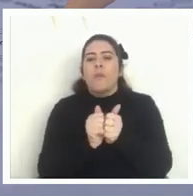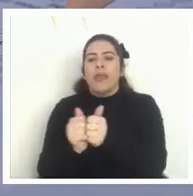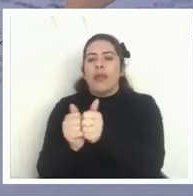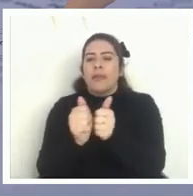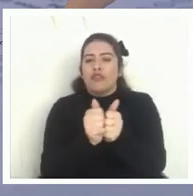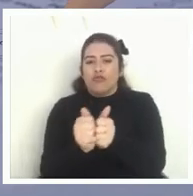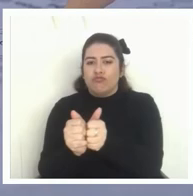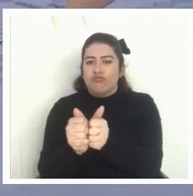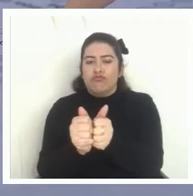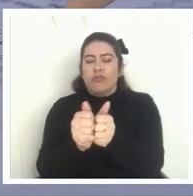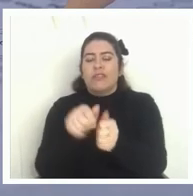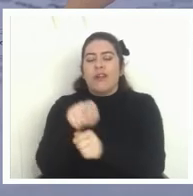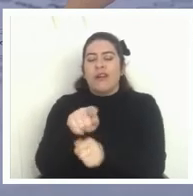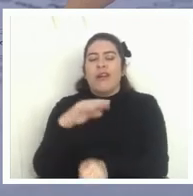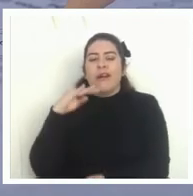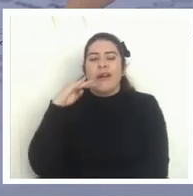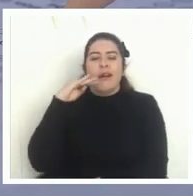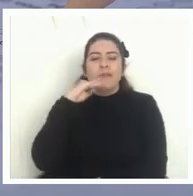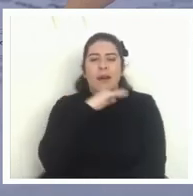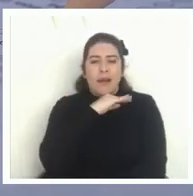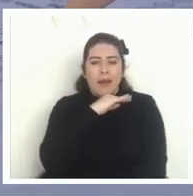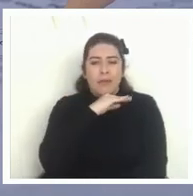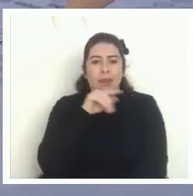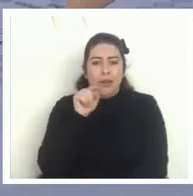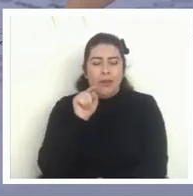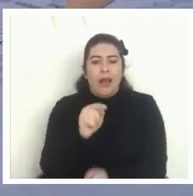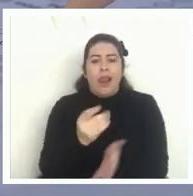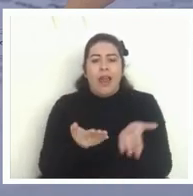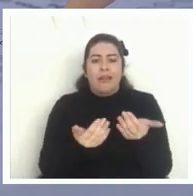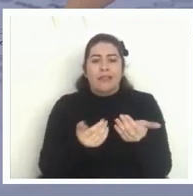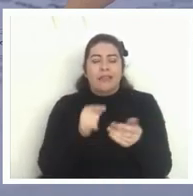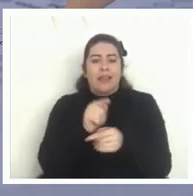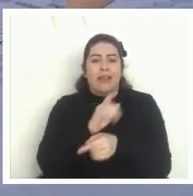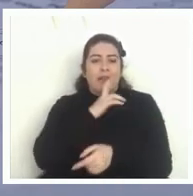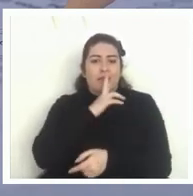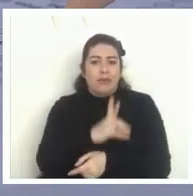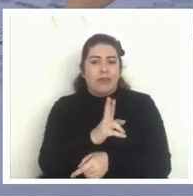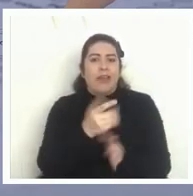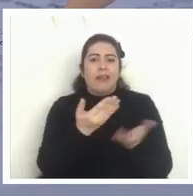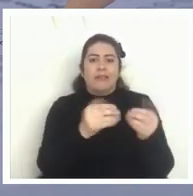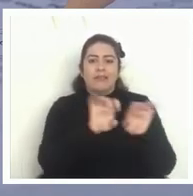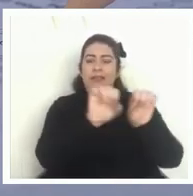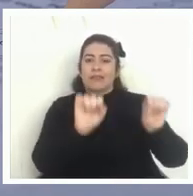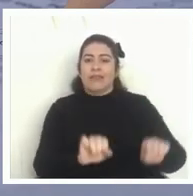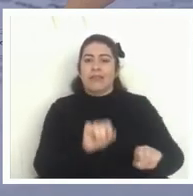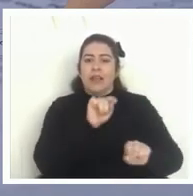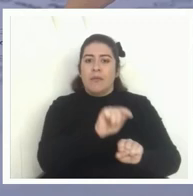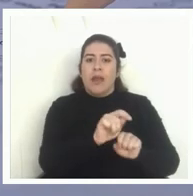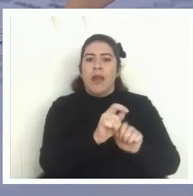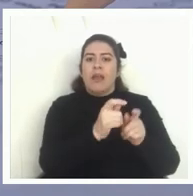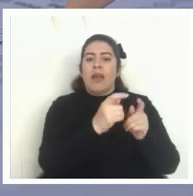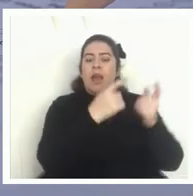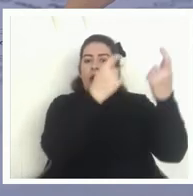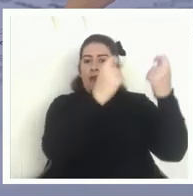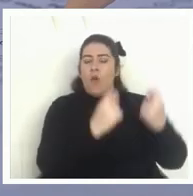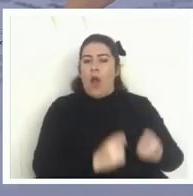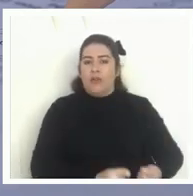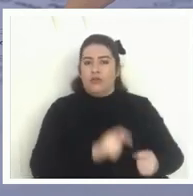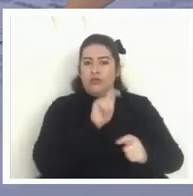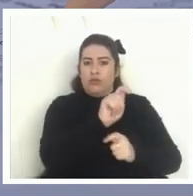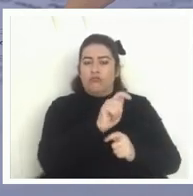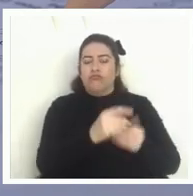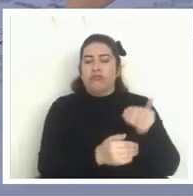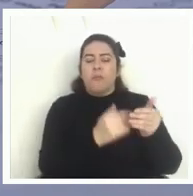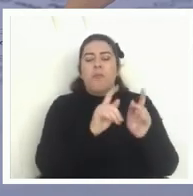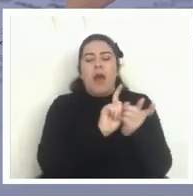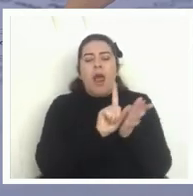rápida a las necesidades del sistema que lo que era la evaluación estandarizada que es mucho más lenta de procesar y